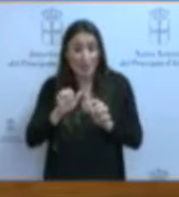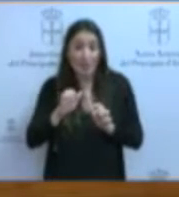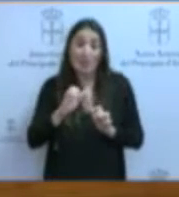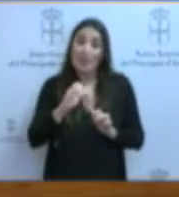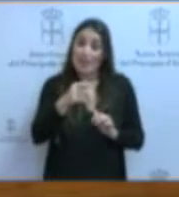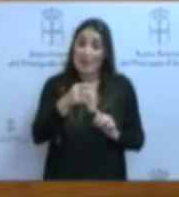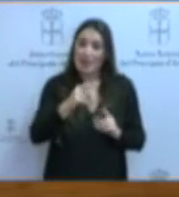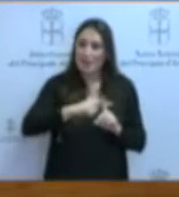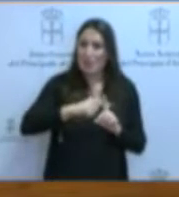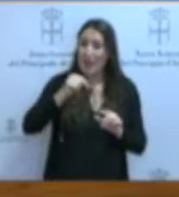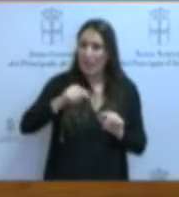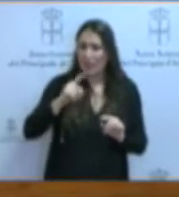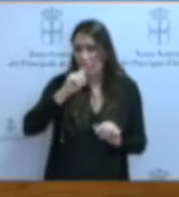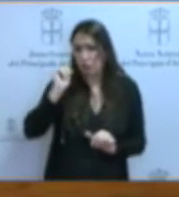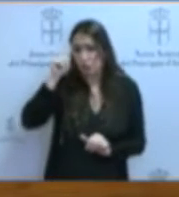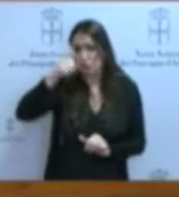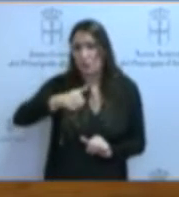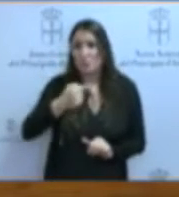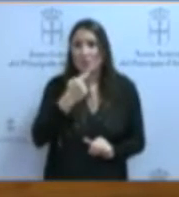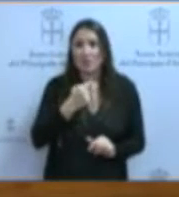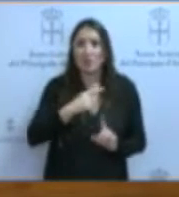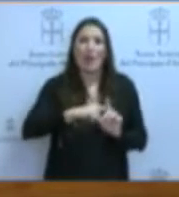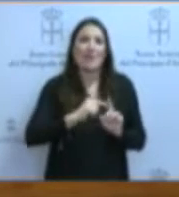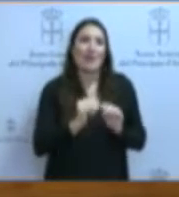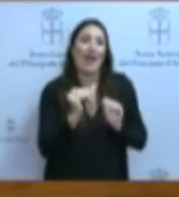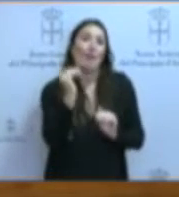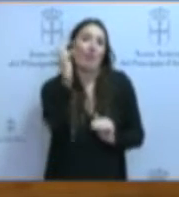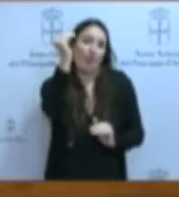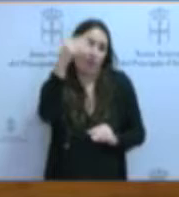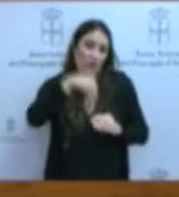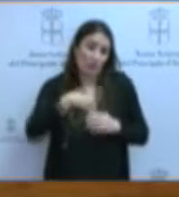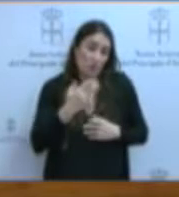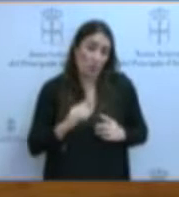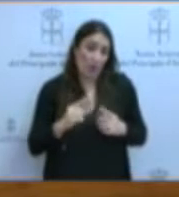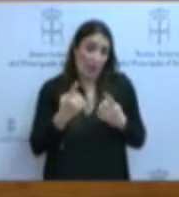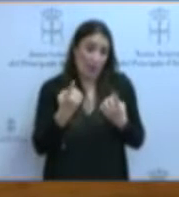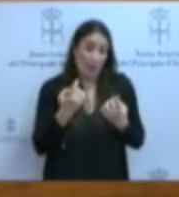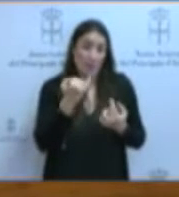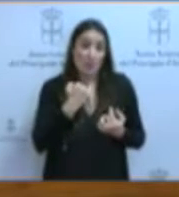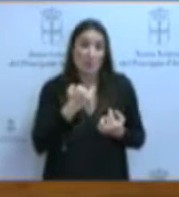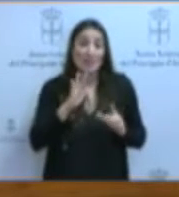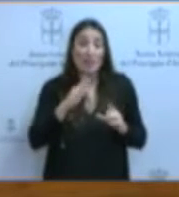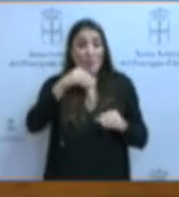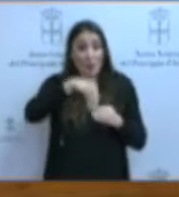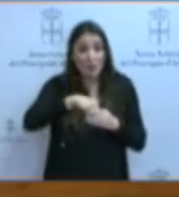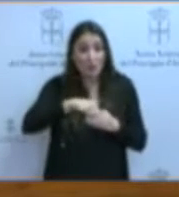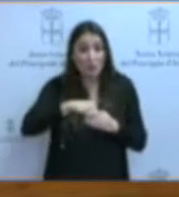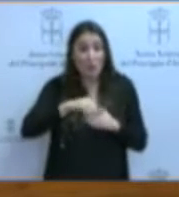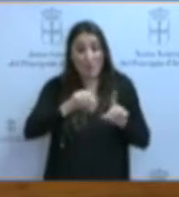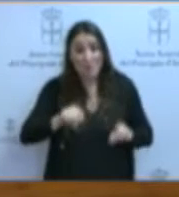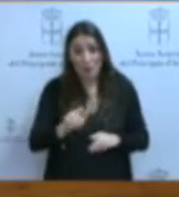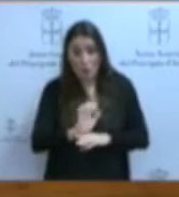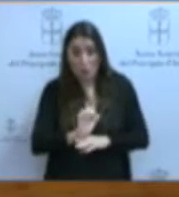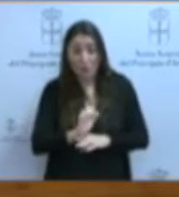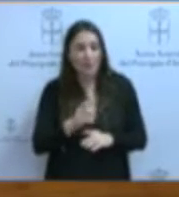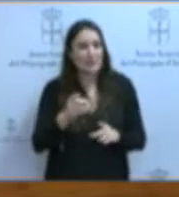aunque aquí durante muchos años se conoció como el nivel avanzado de la Escuela de Idiomas, en el marco común europeo de referencia de las lenguas es un nivel intermedio. Es